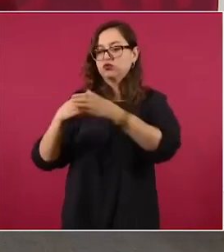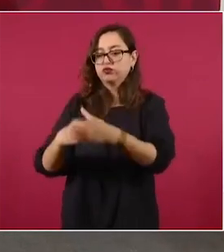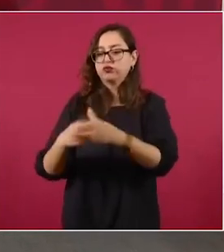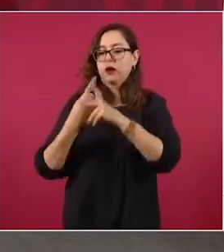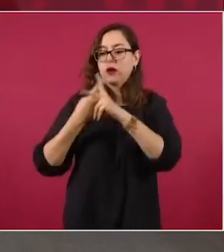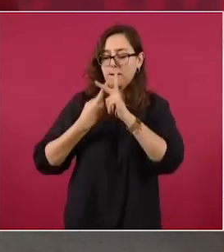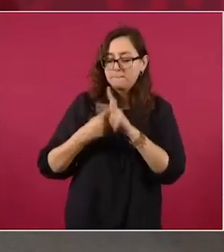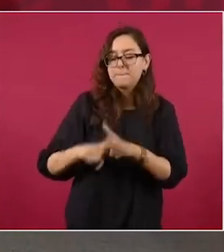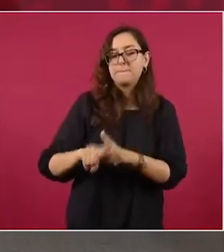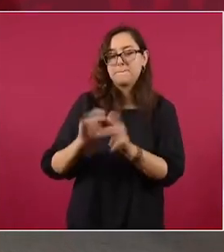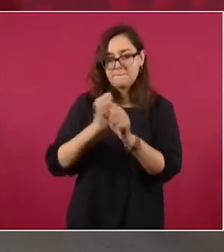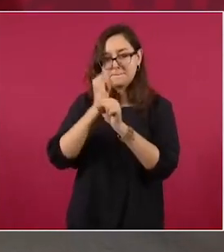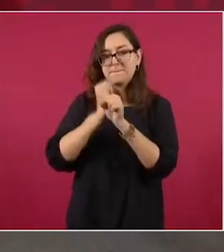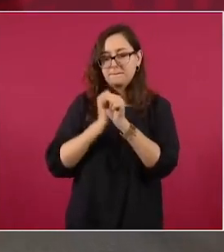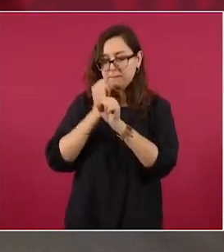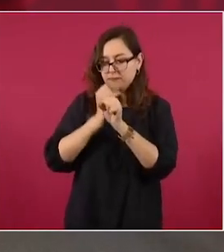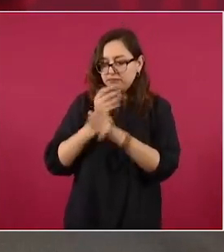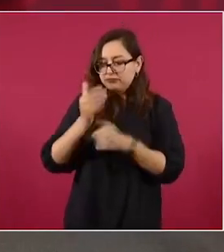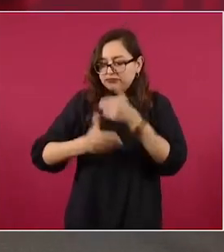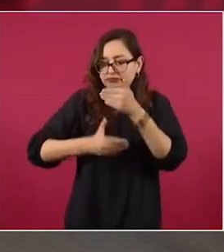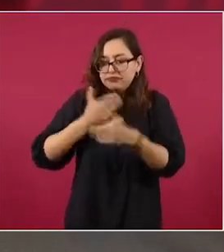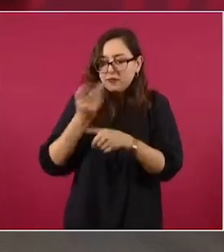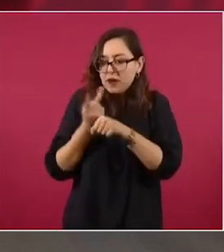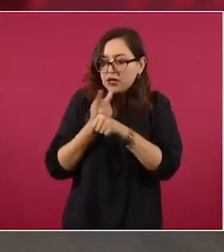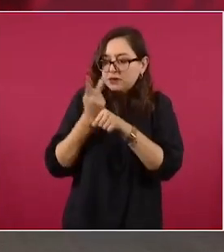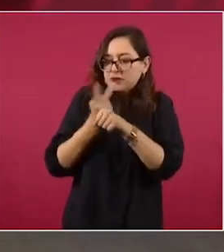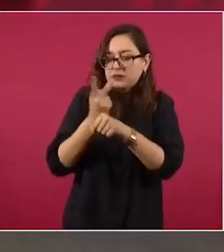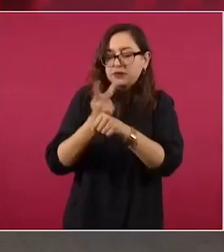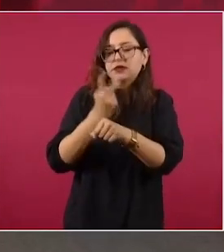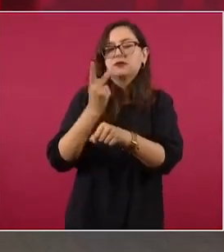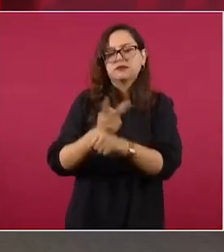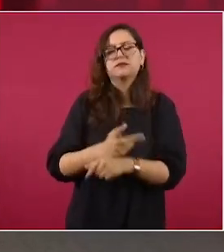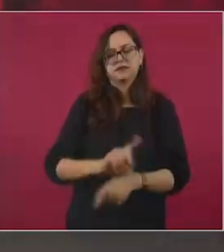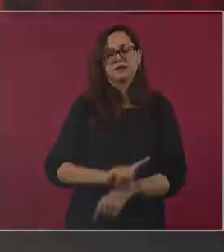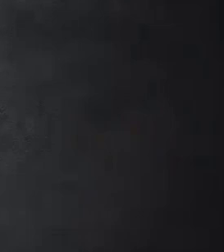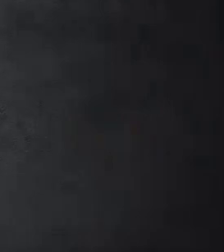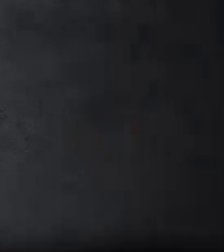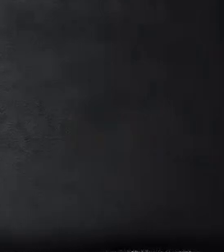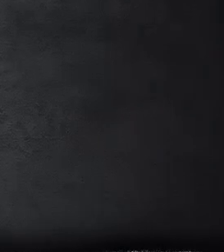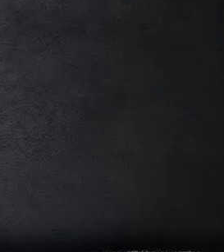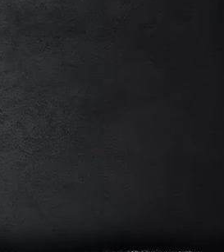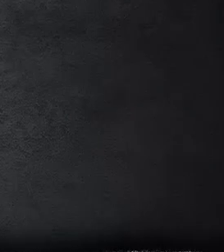en el asunto y se va a estar informando.